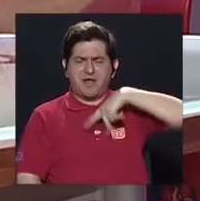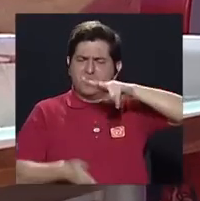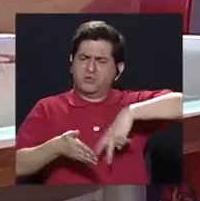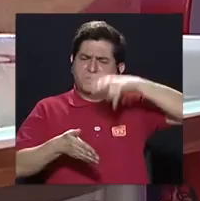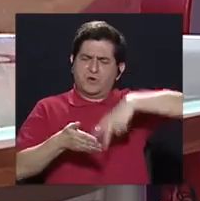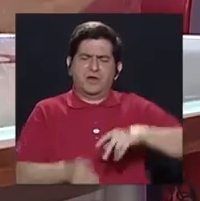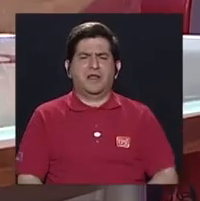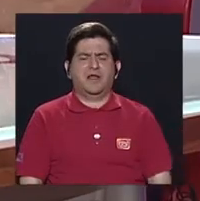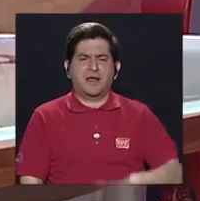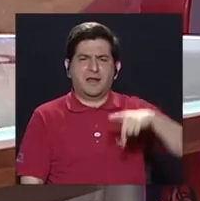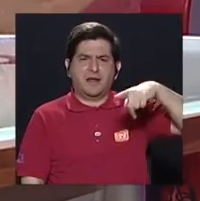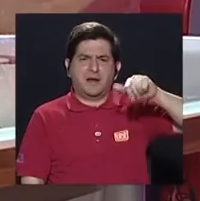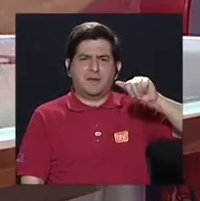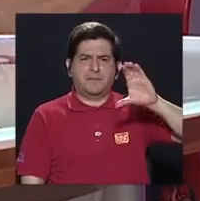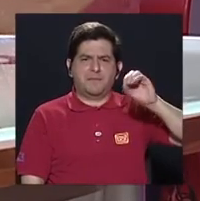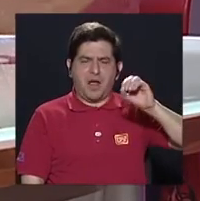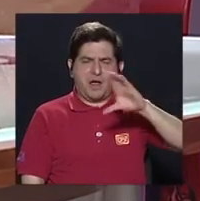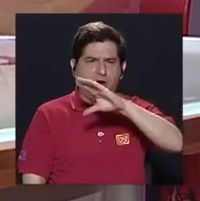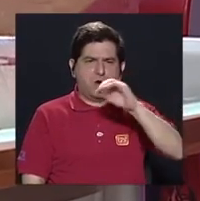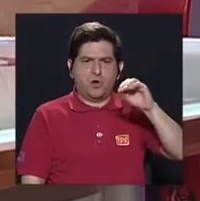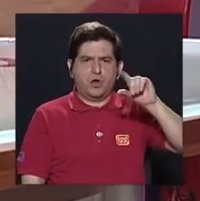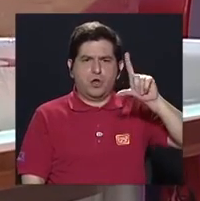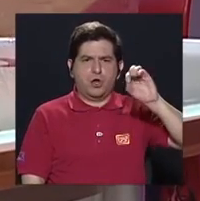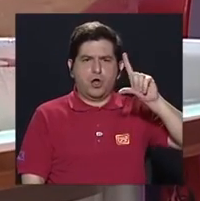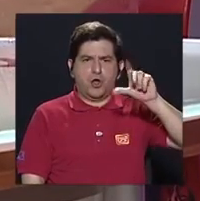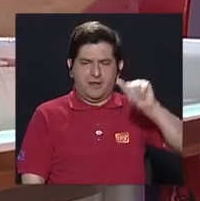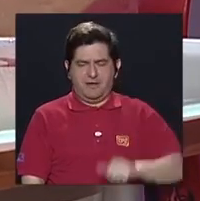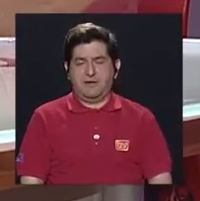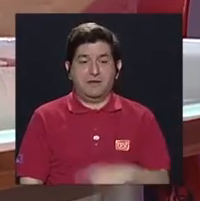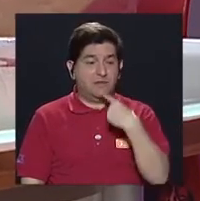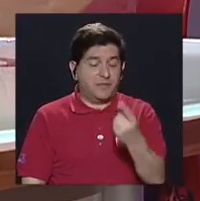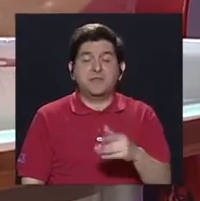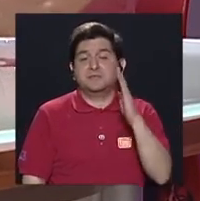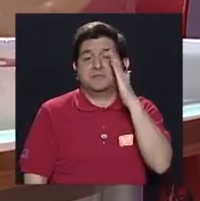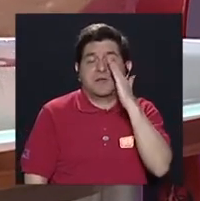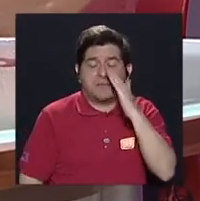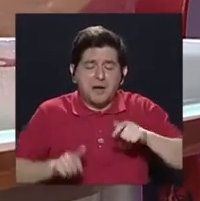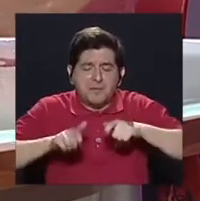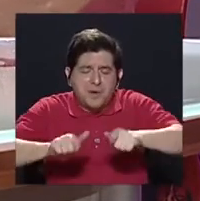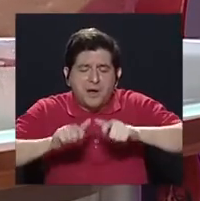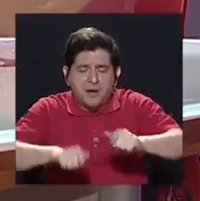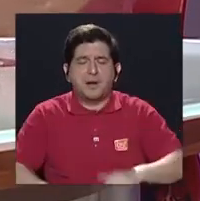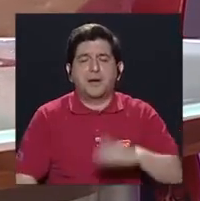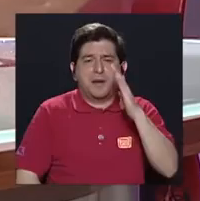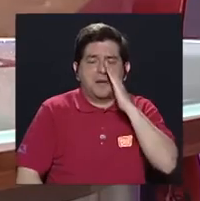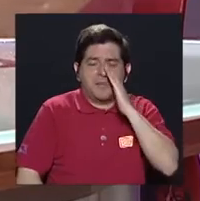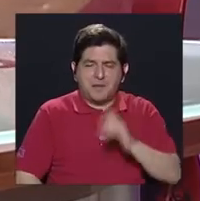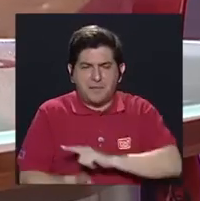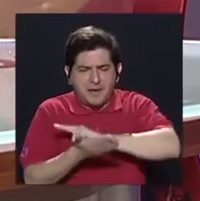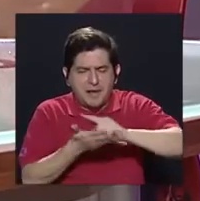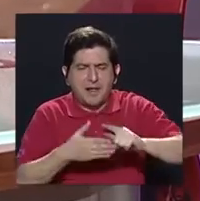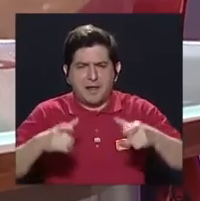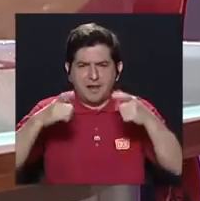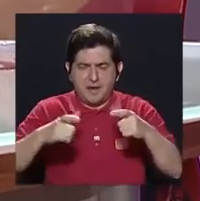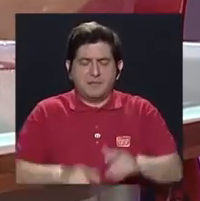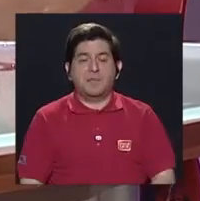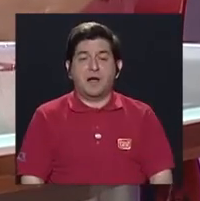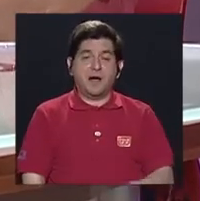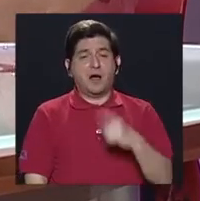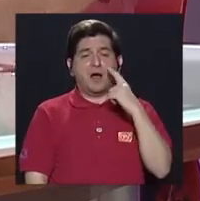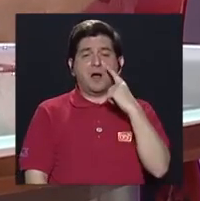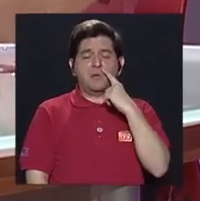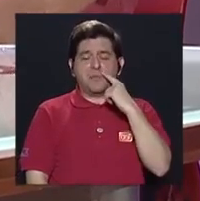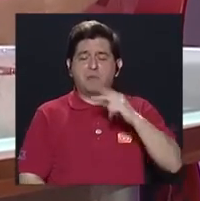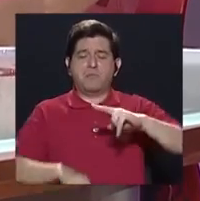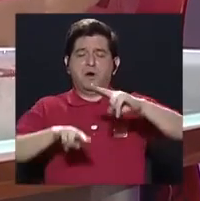leernos el librito de Paco y Lola, ¿verdad? Y decían, sí, mamá, masa la masa, mamá lava los platos y papá le ponemos las pantuflas y está